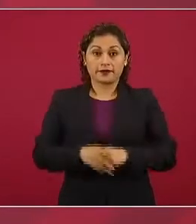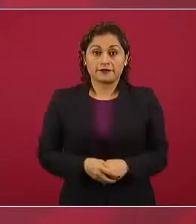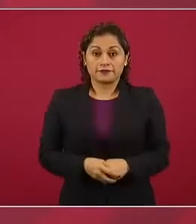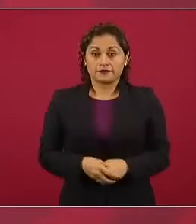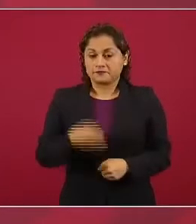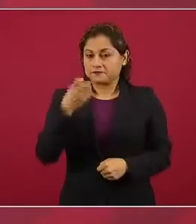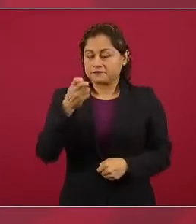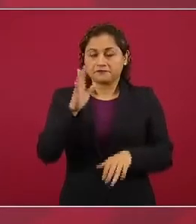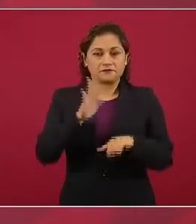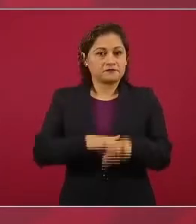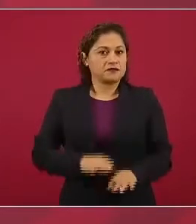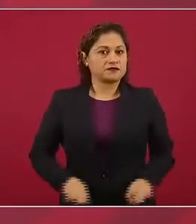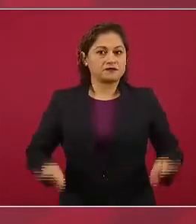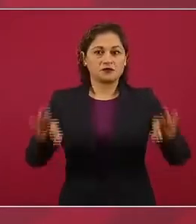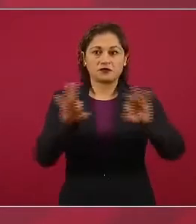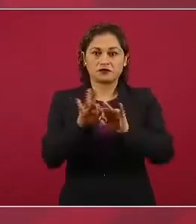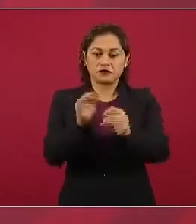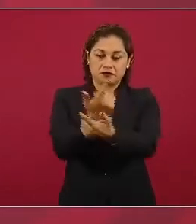de todo.